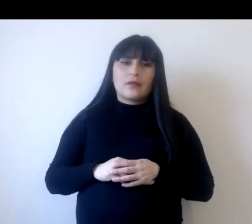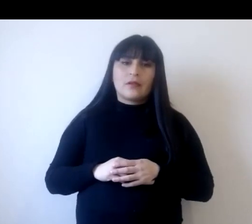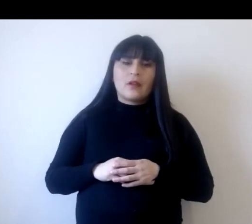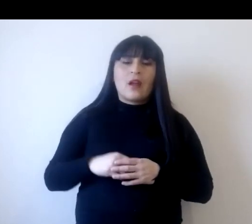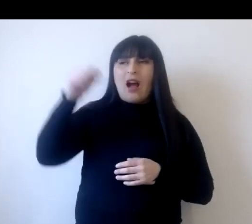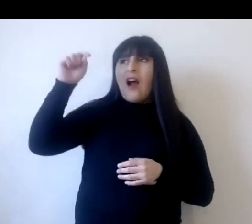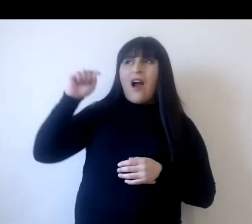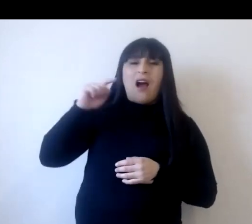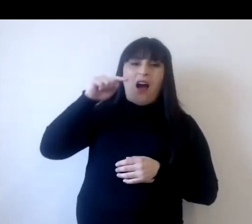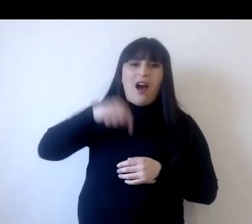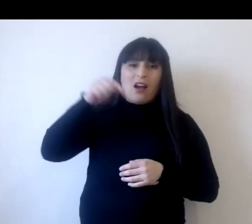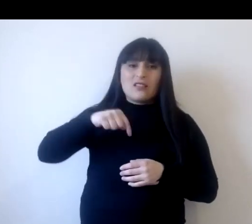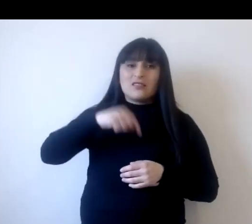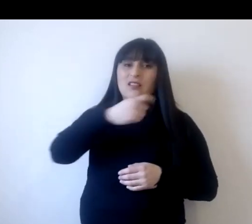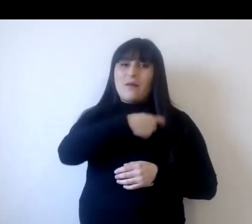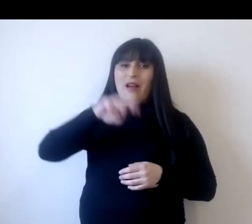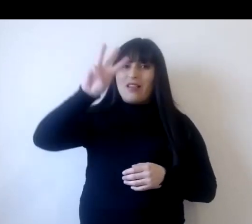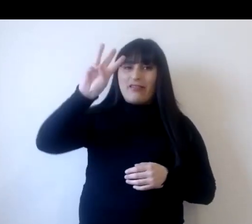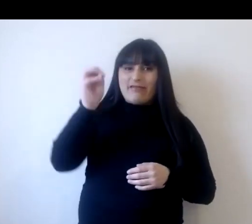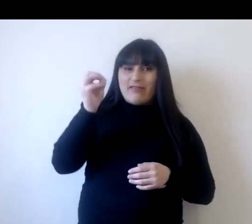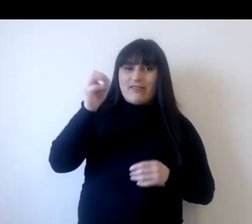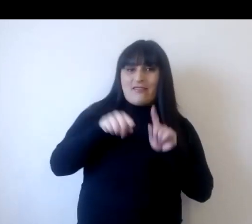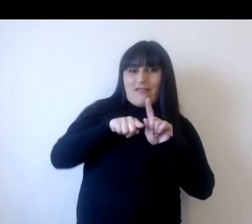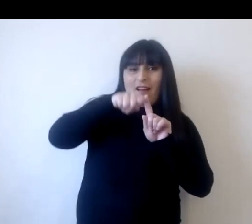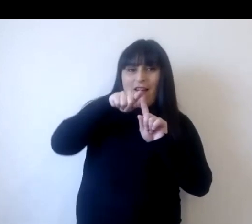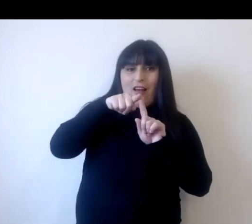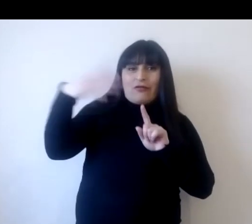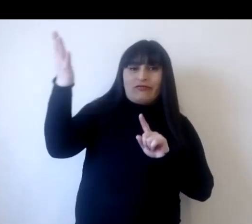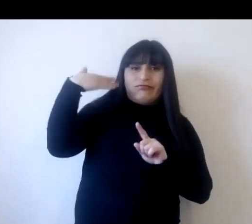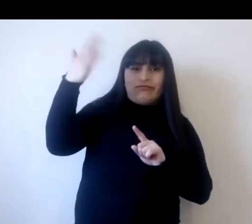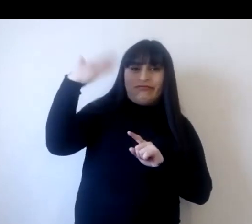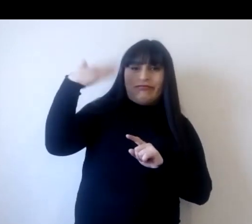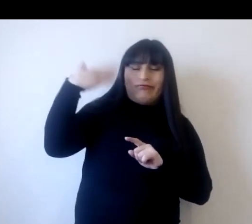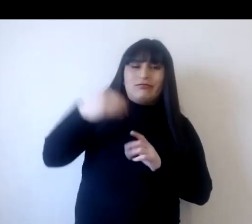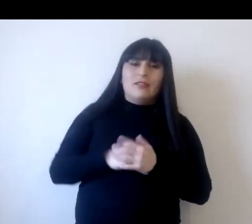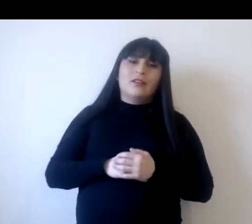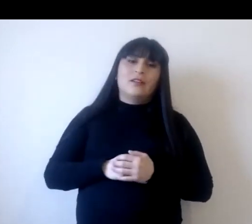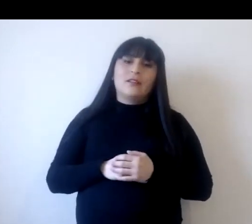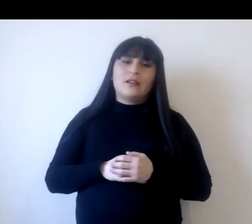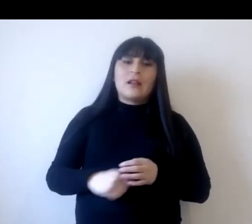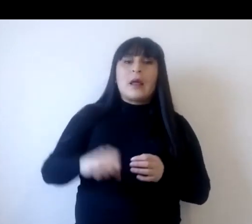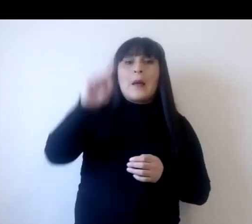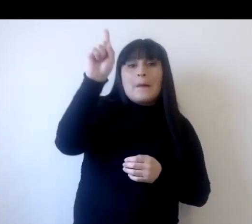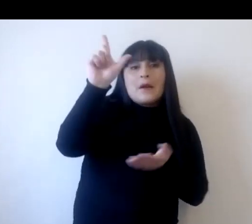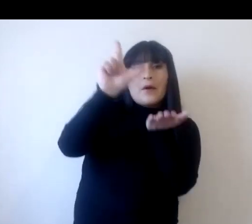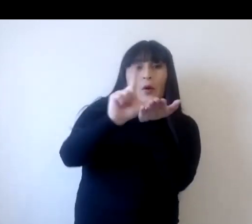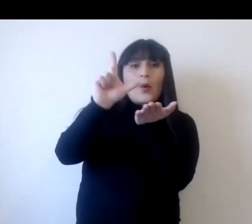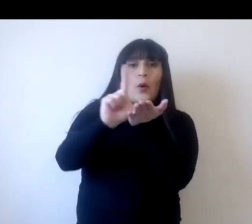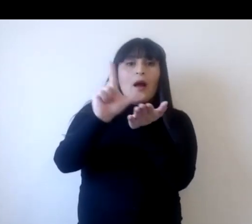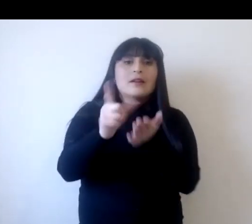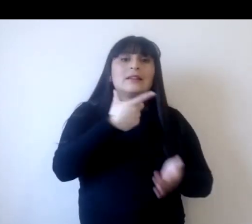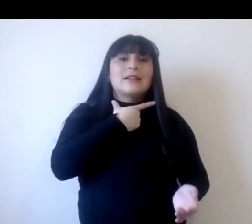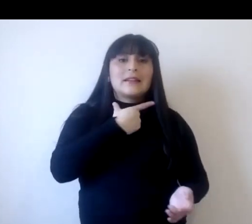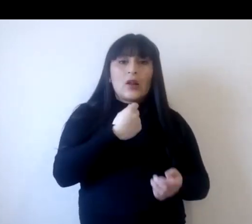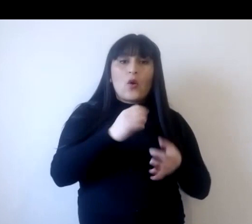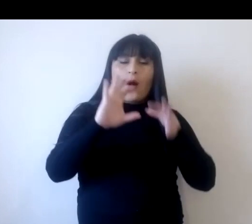grados de temperatura. Bueno, en primer lugar quiero agradecer